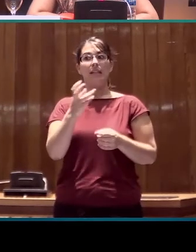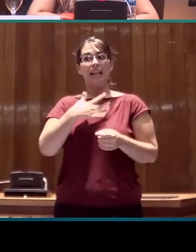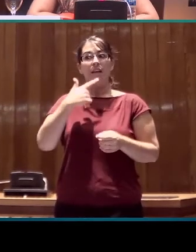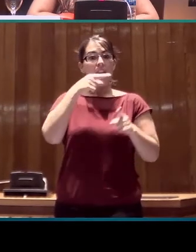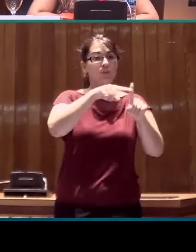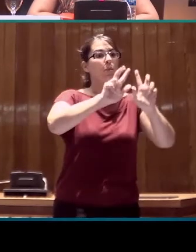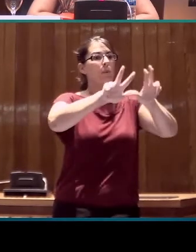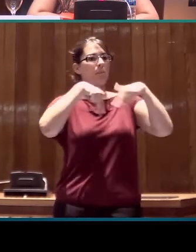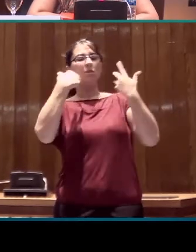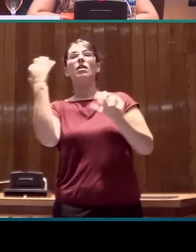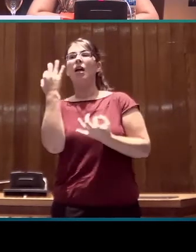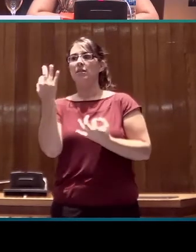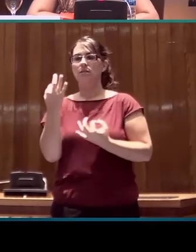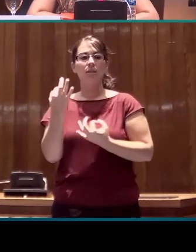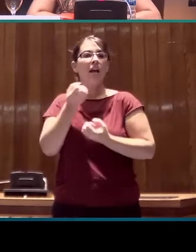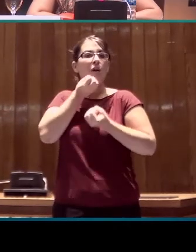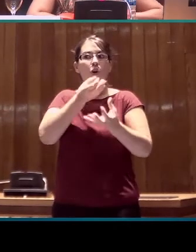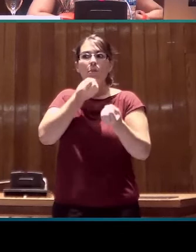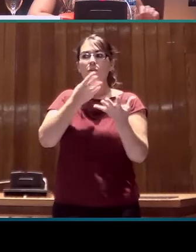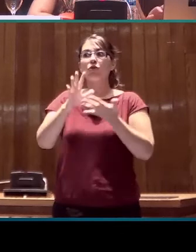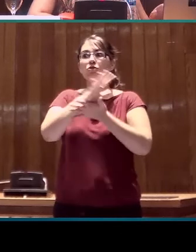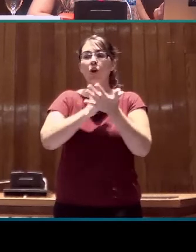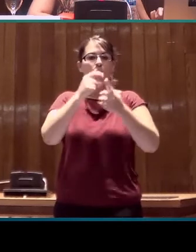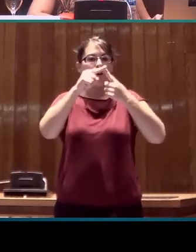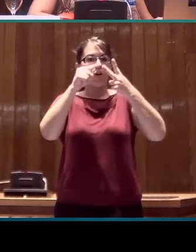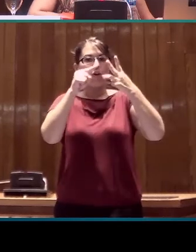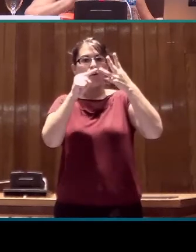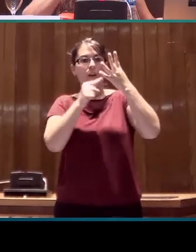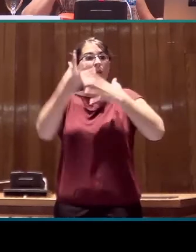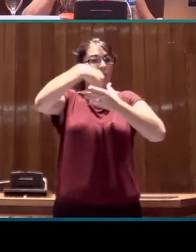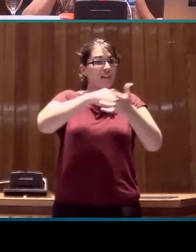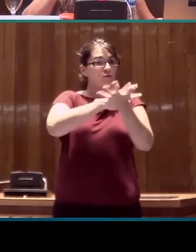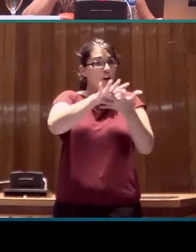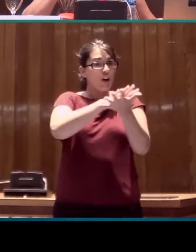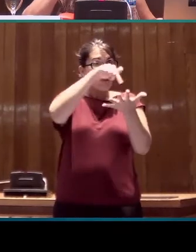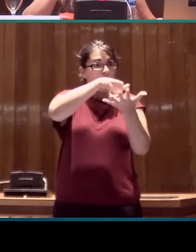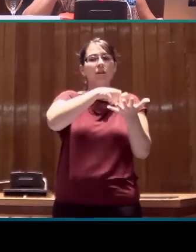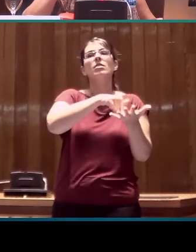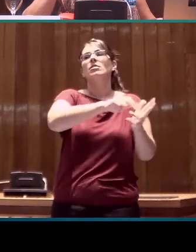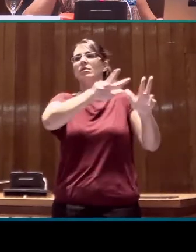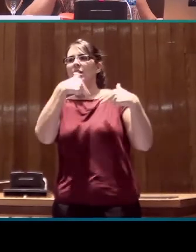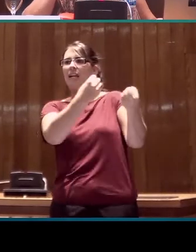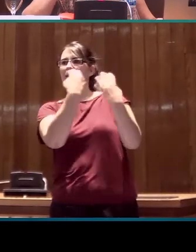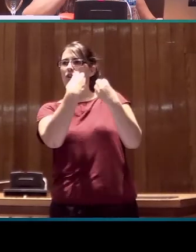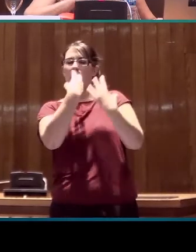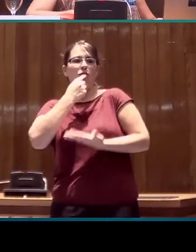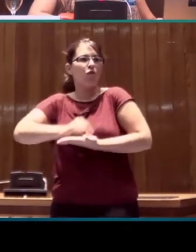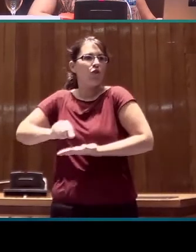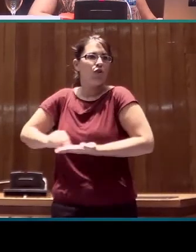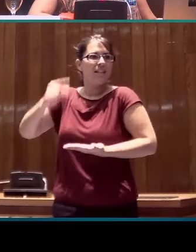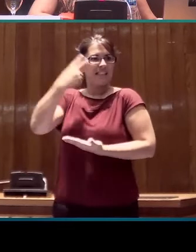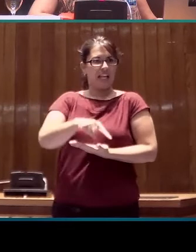información sobre todos estos articuladores y ver a la vez cómo se ajustan